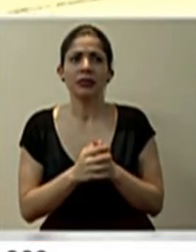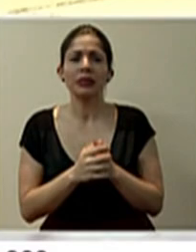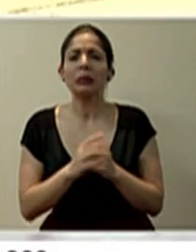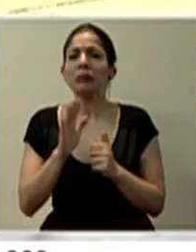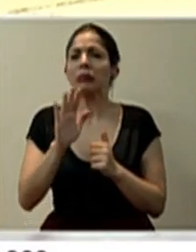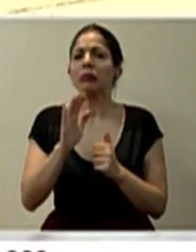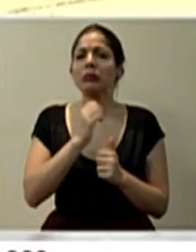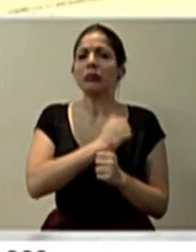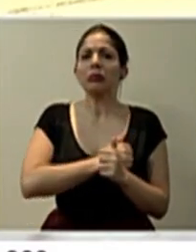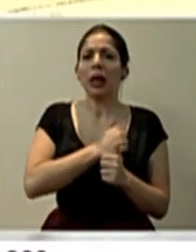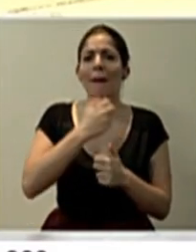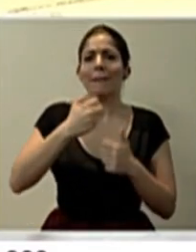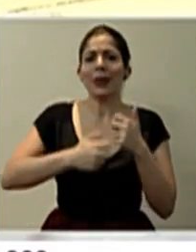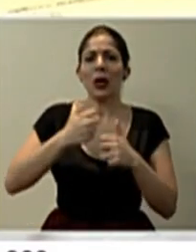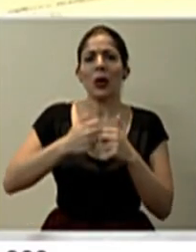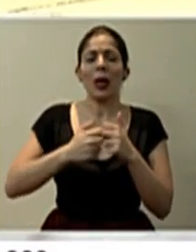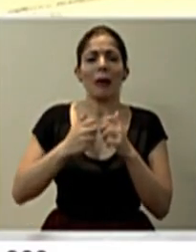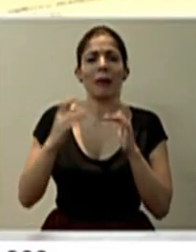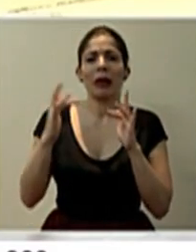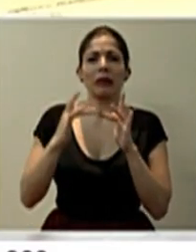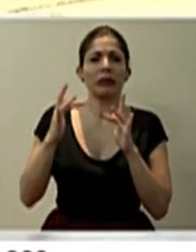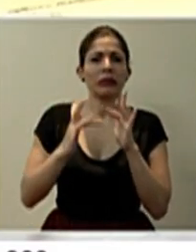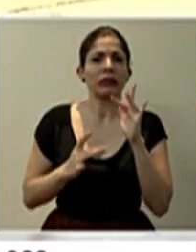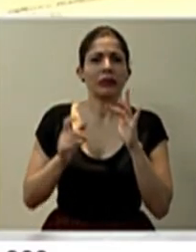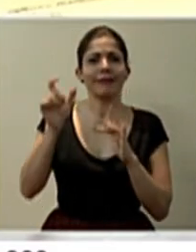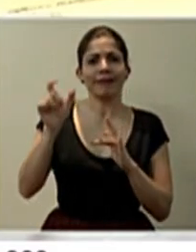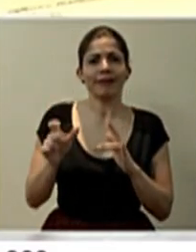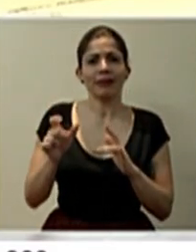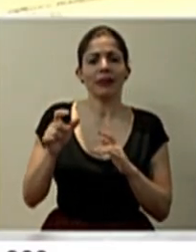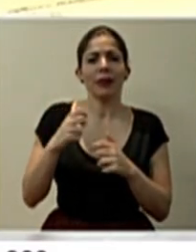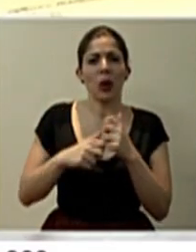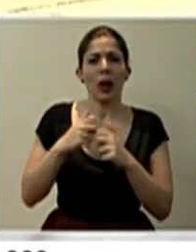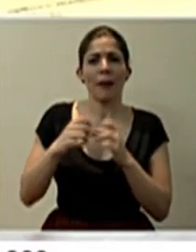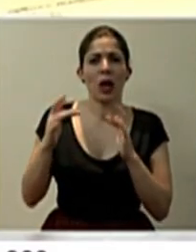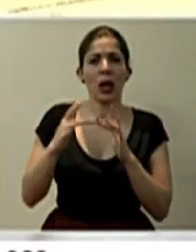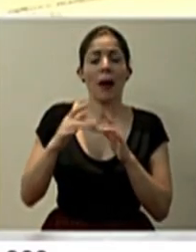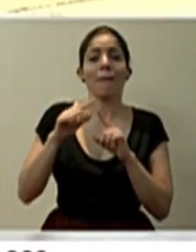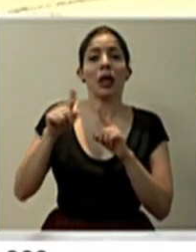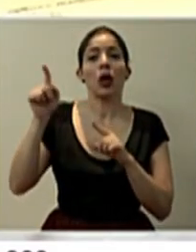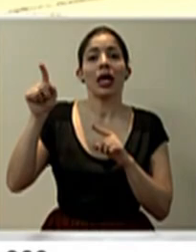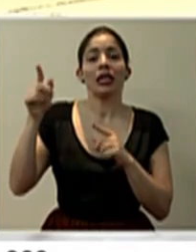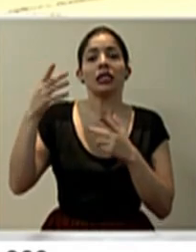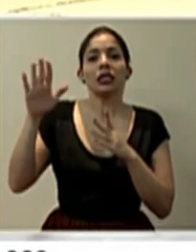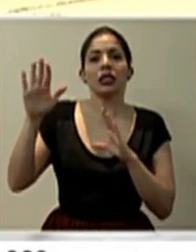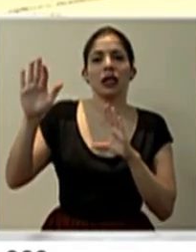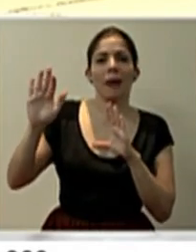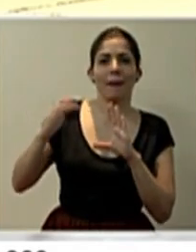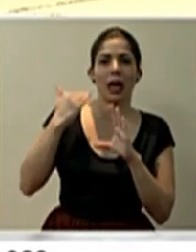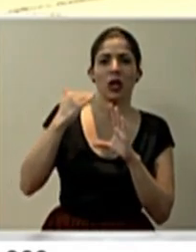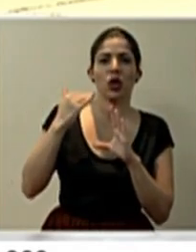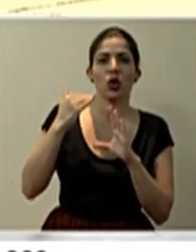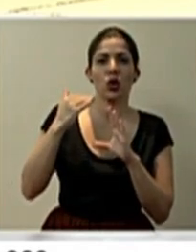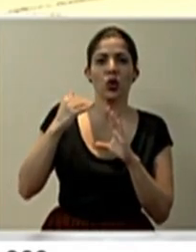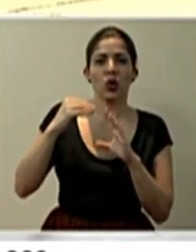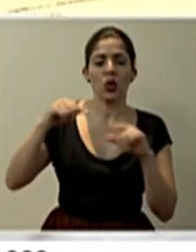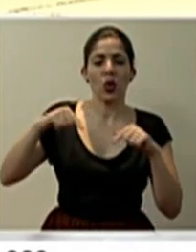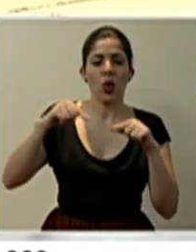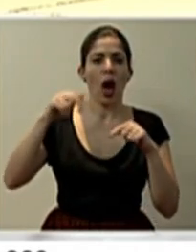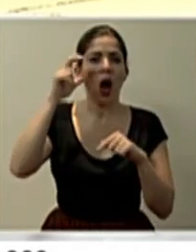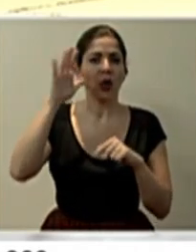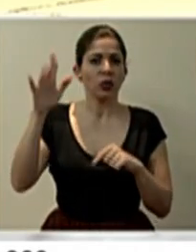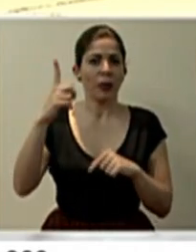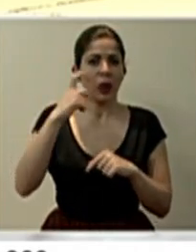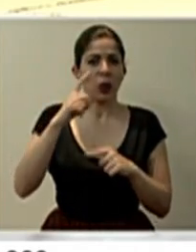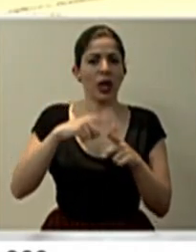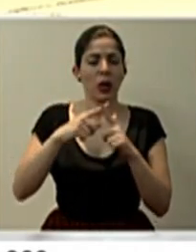Tuvimos un problema de conexión con la colega Floribet González, pero ella previamente nos envió por audio su consulta.